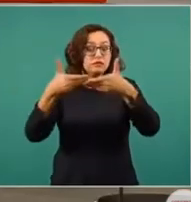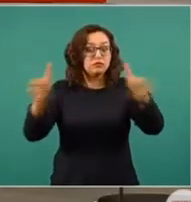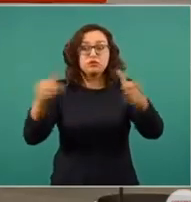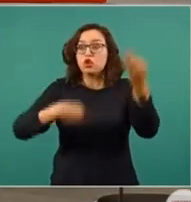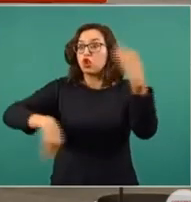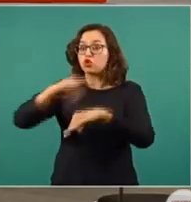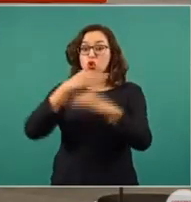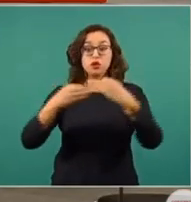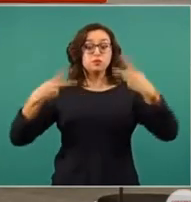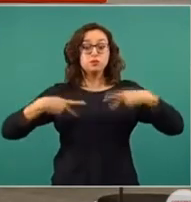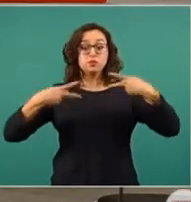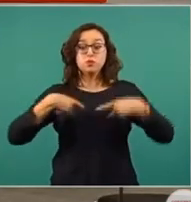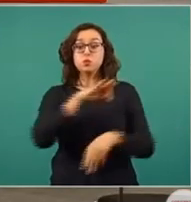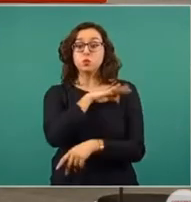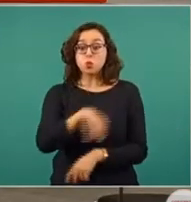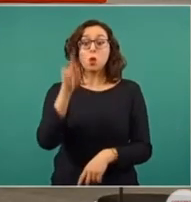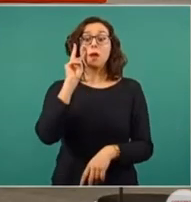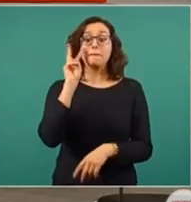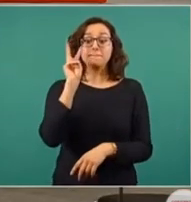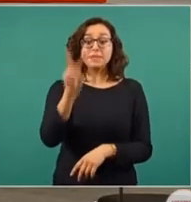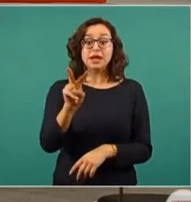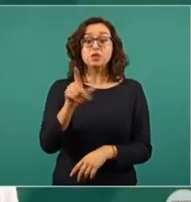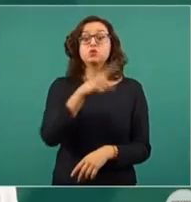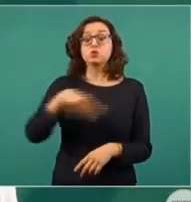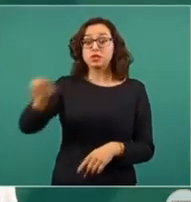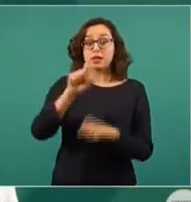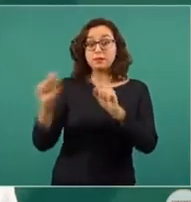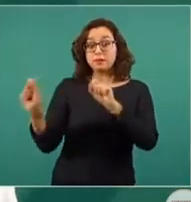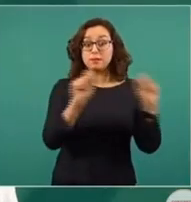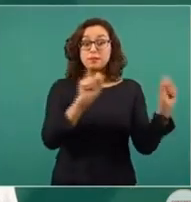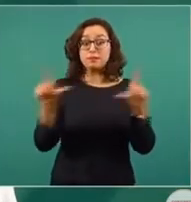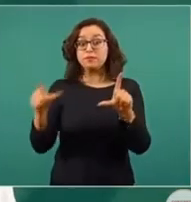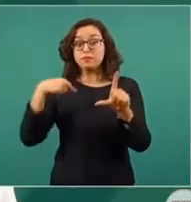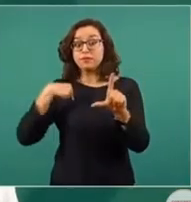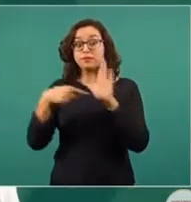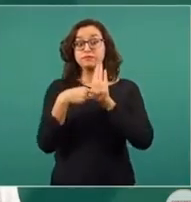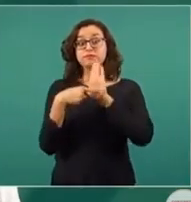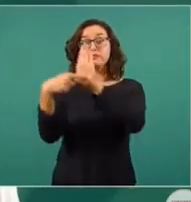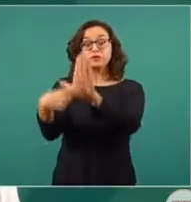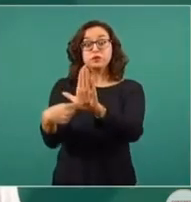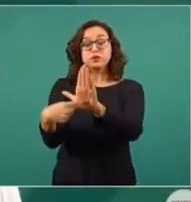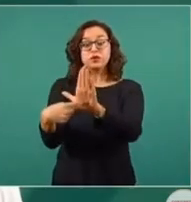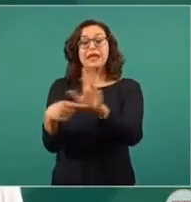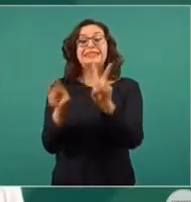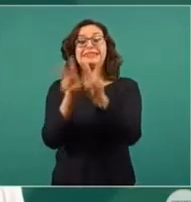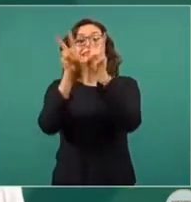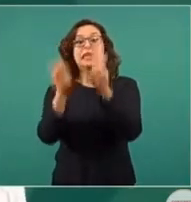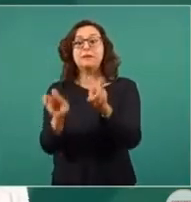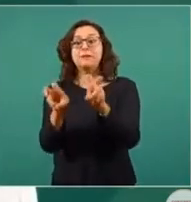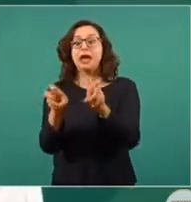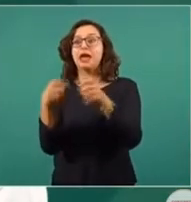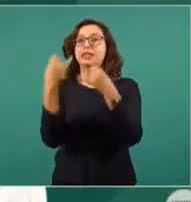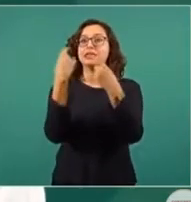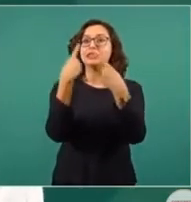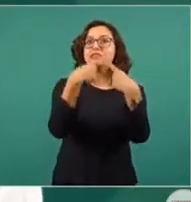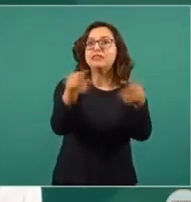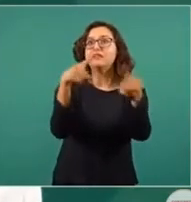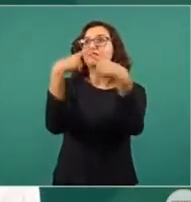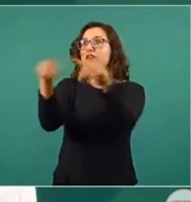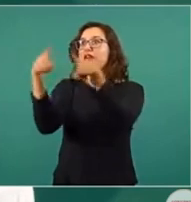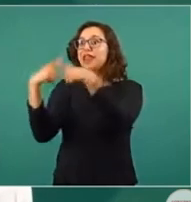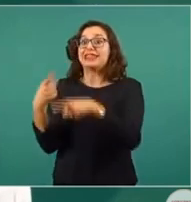acceder, si buscan mi presentación, lo que en ese momento conocíamos de distintas fuentes que están